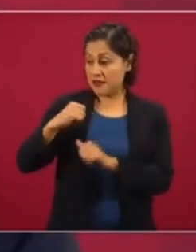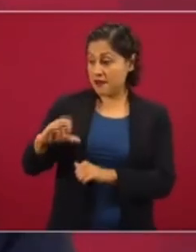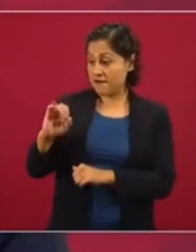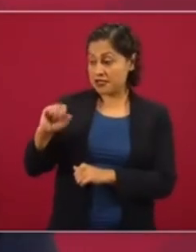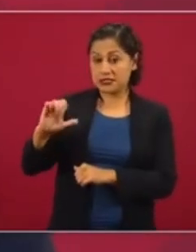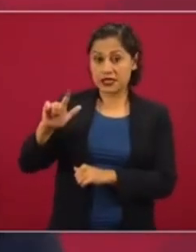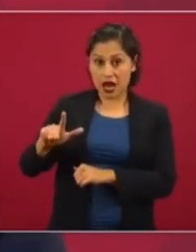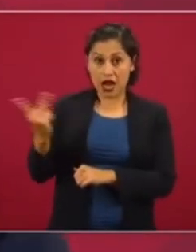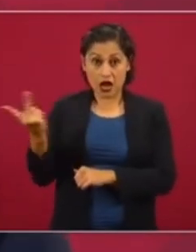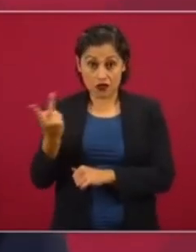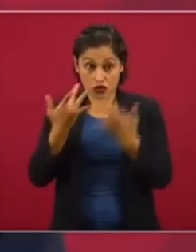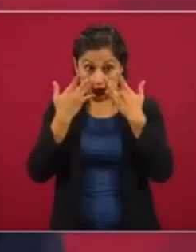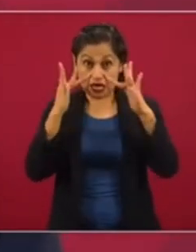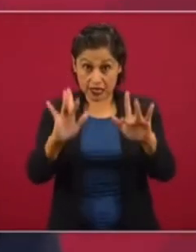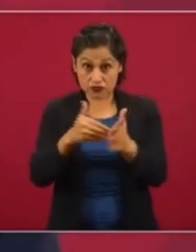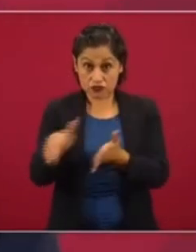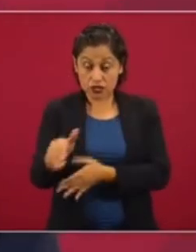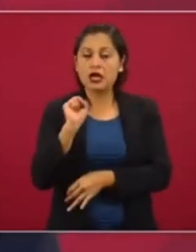solo renunciar, sino ser procesados.